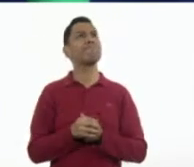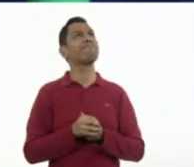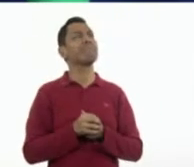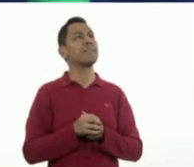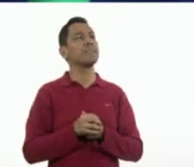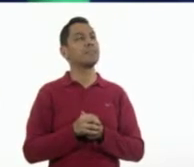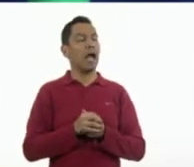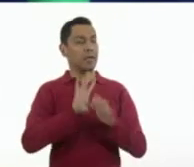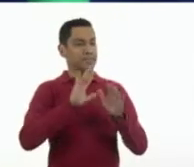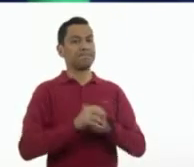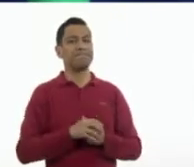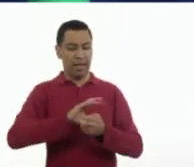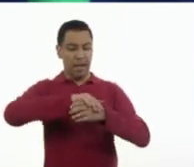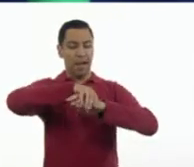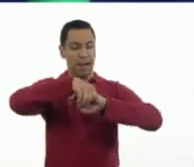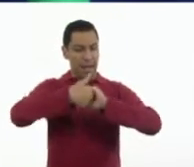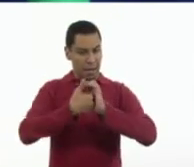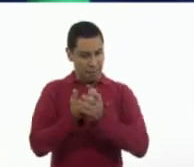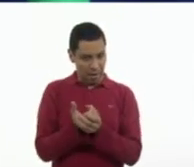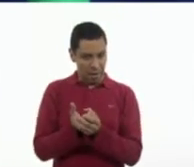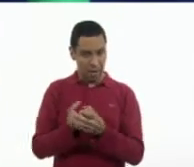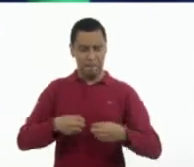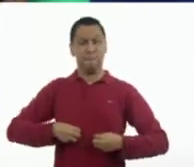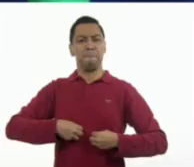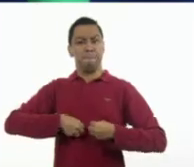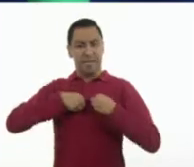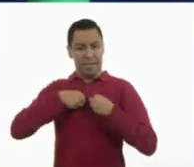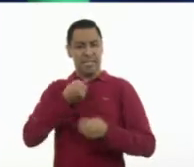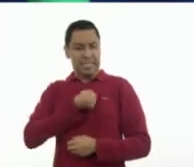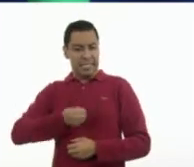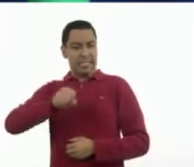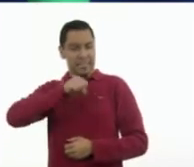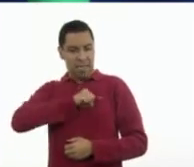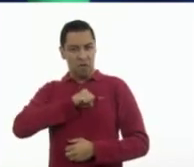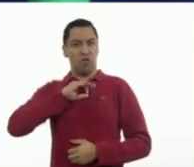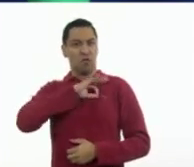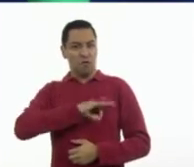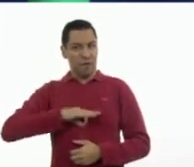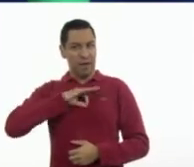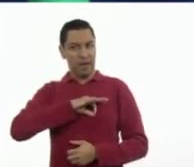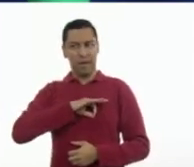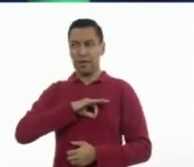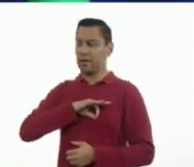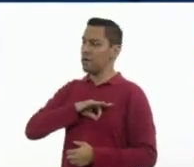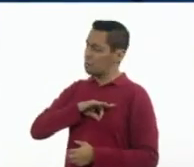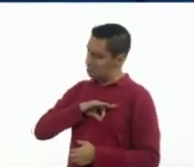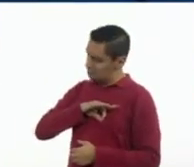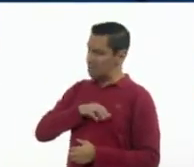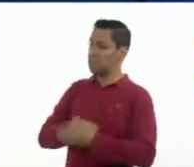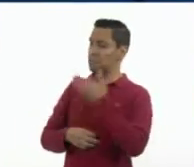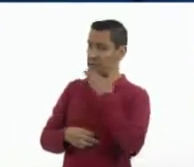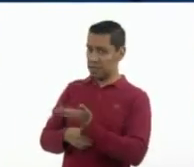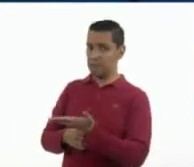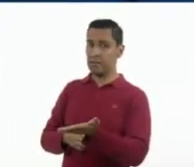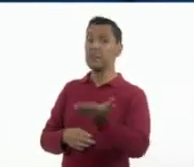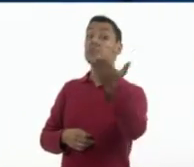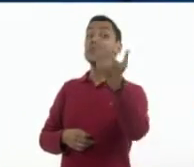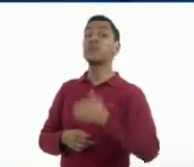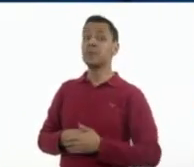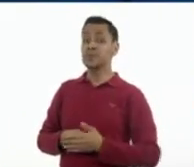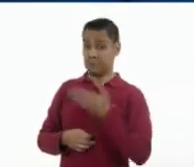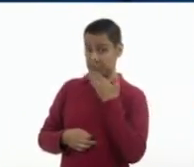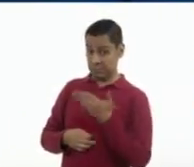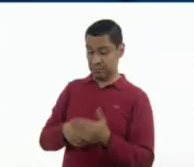es vivir sano y feliz. Lavarse las manos es vivir sano y feliz. Estamos, está